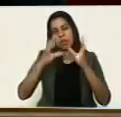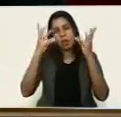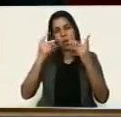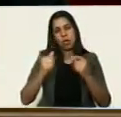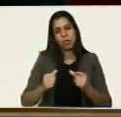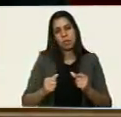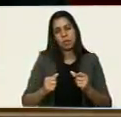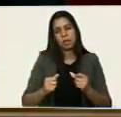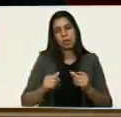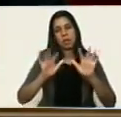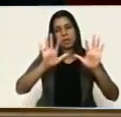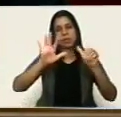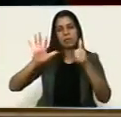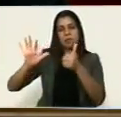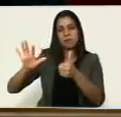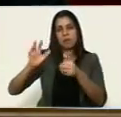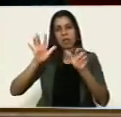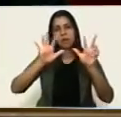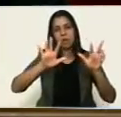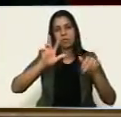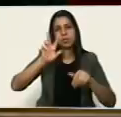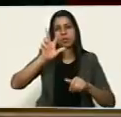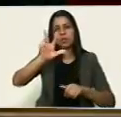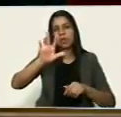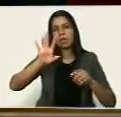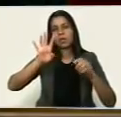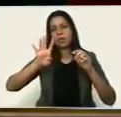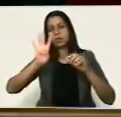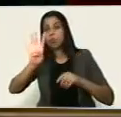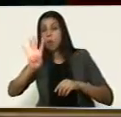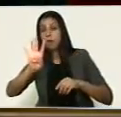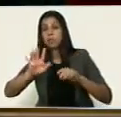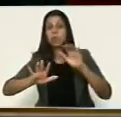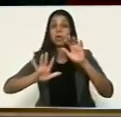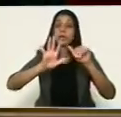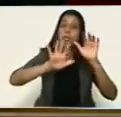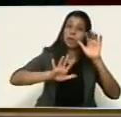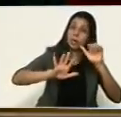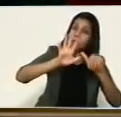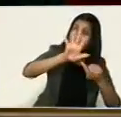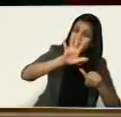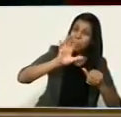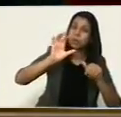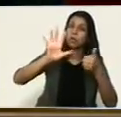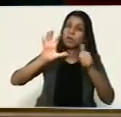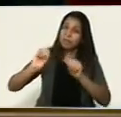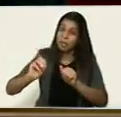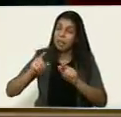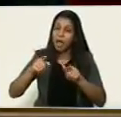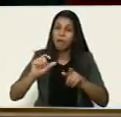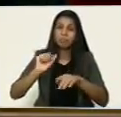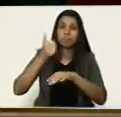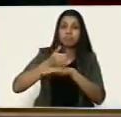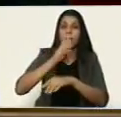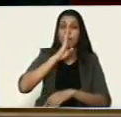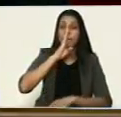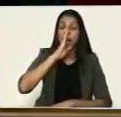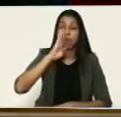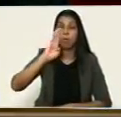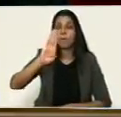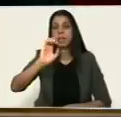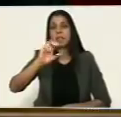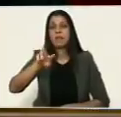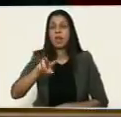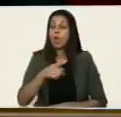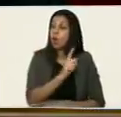16834560, como presidente del Banco Central de Venezuela. Los constituyentes, mujeres